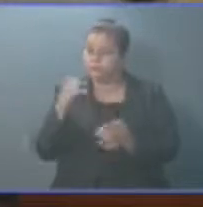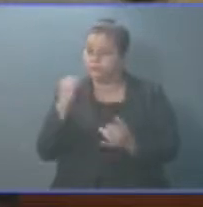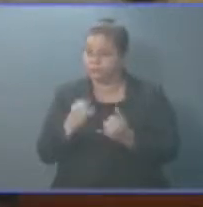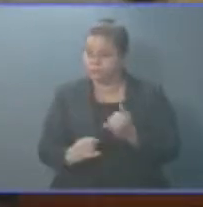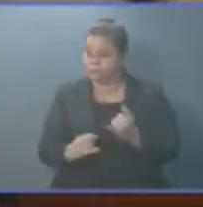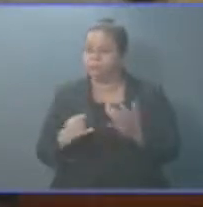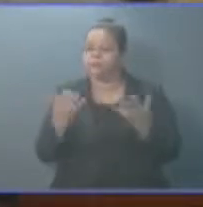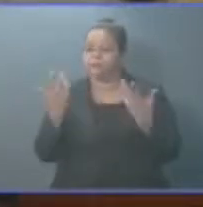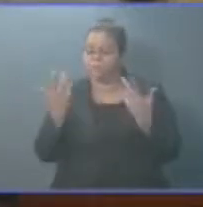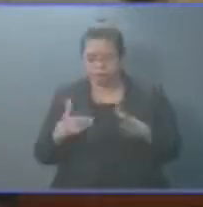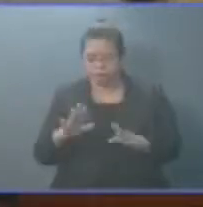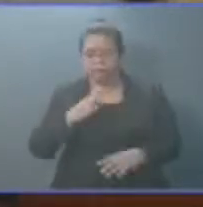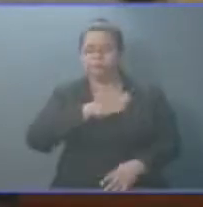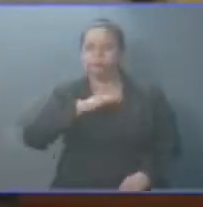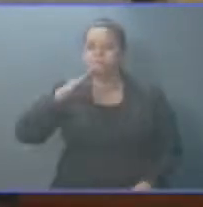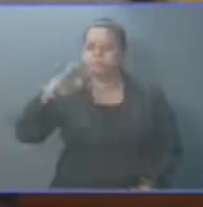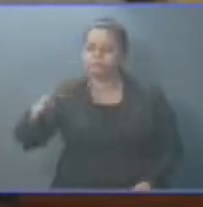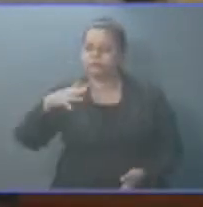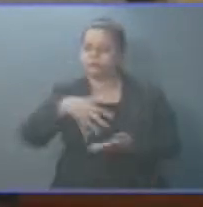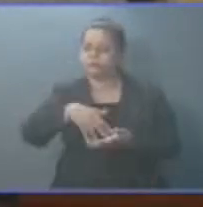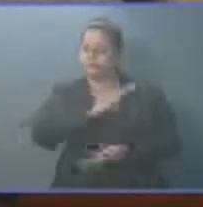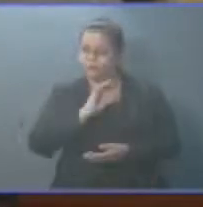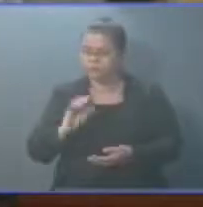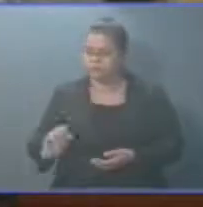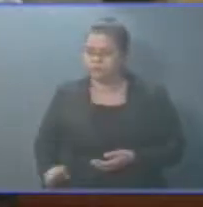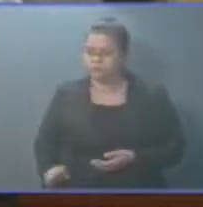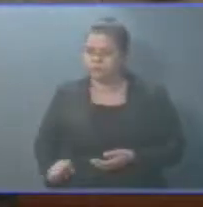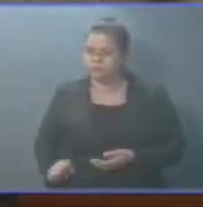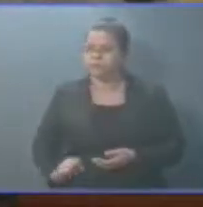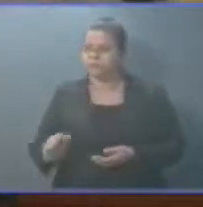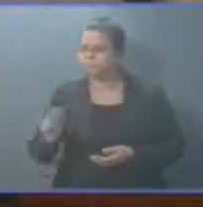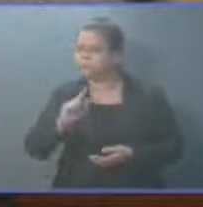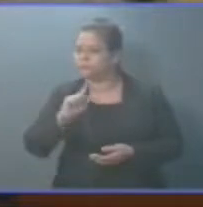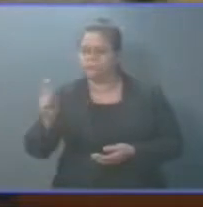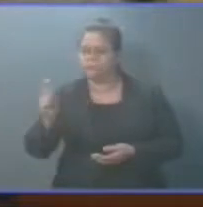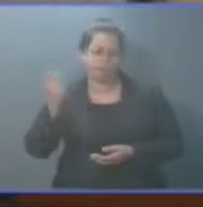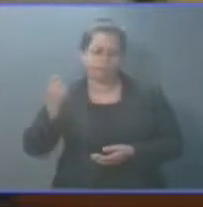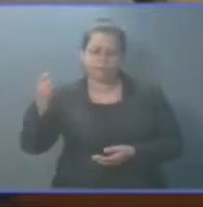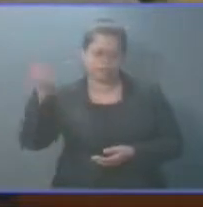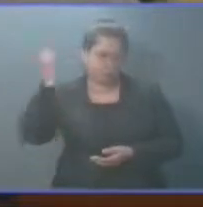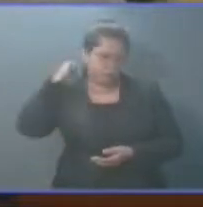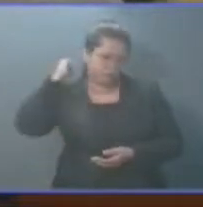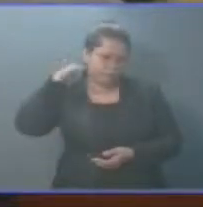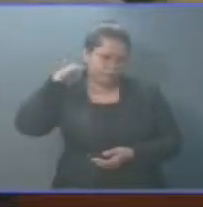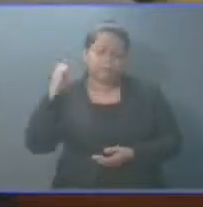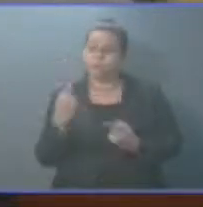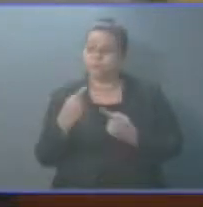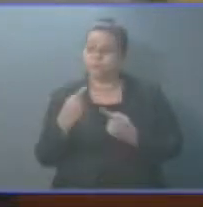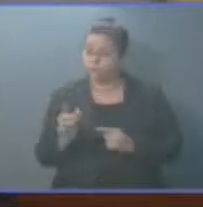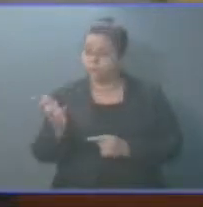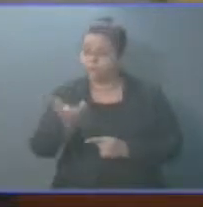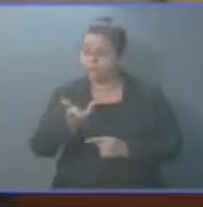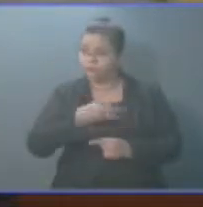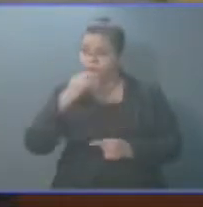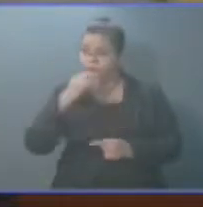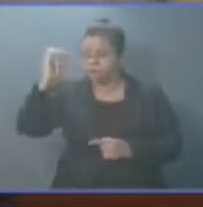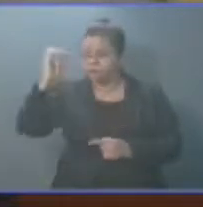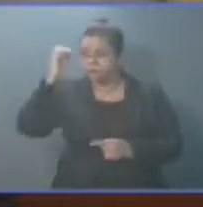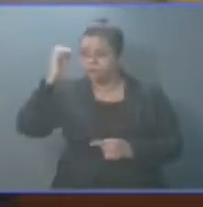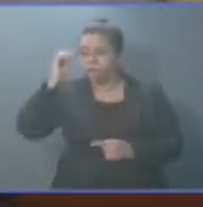cumplirle al pueblo salvadoreño, y para que no haya excusa. Pero desde nuestro punto de vista,